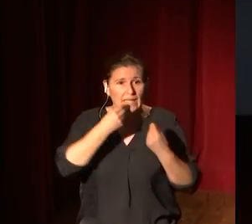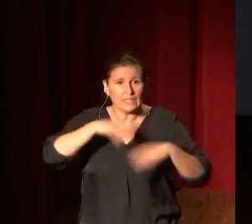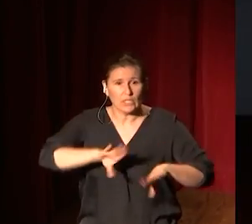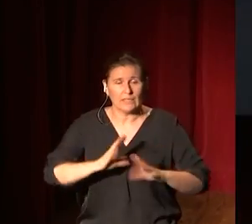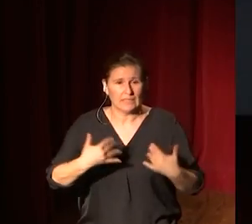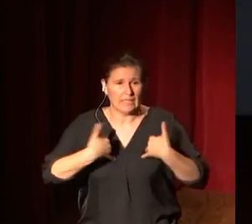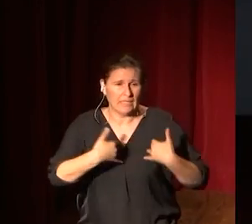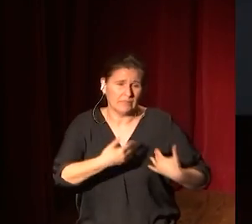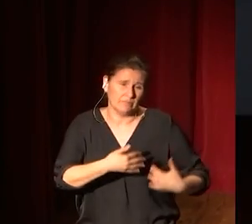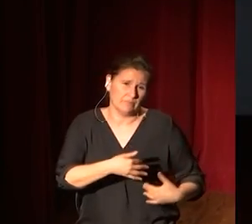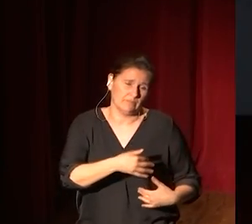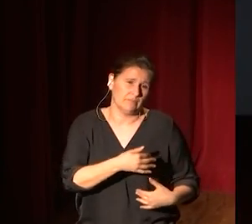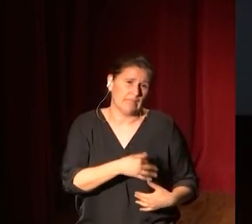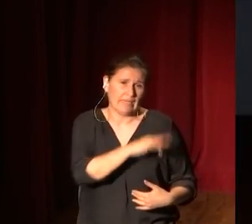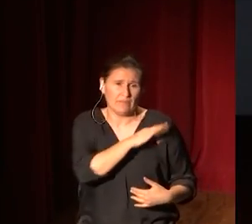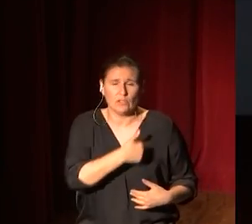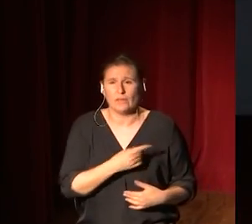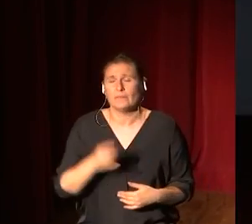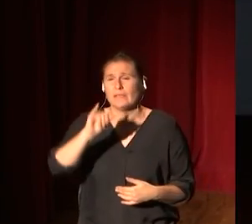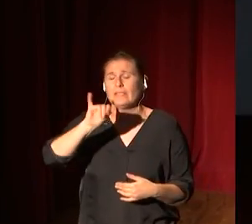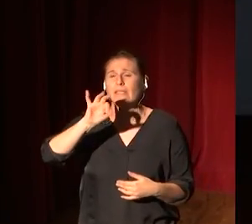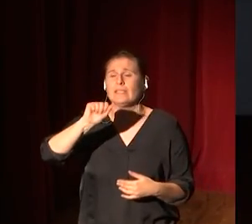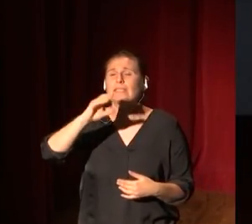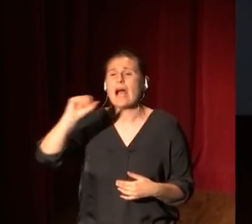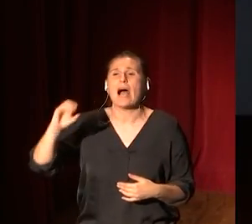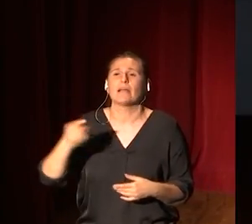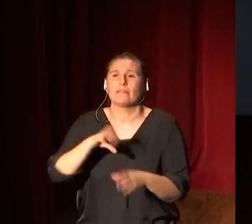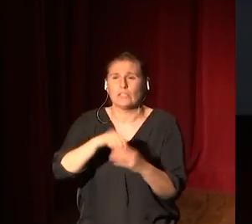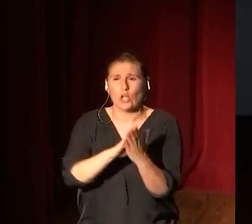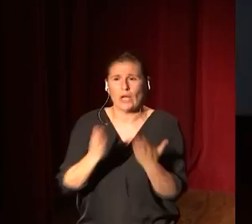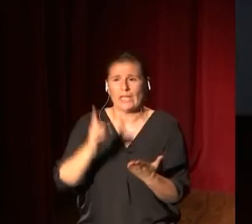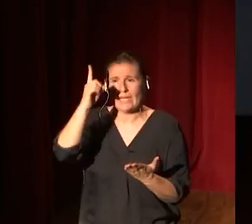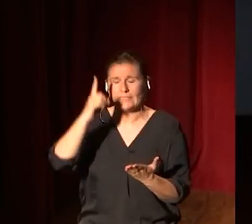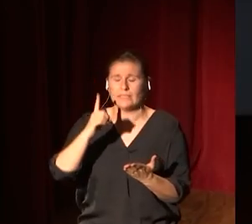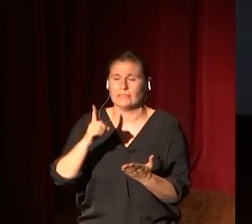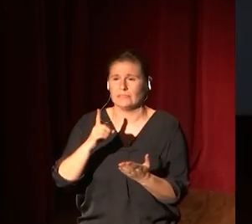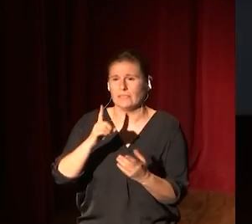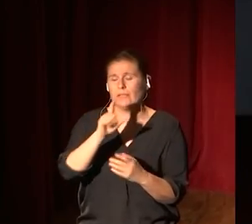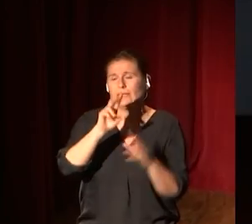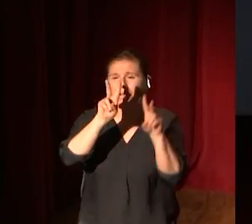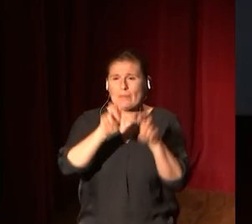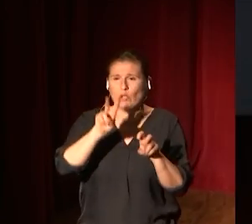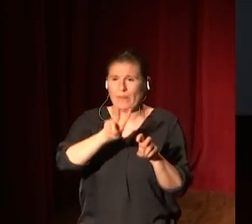sacrificio de Isaac, ¿no? Que está en el Génesis, capítulo 22, efectivamente.